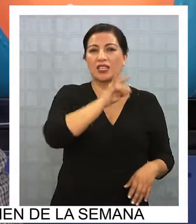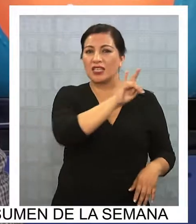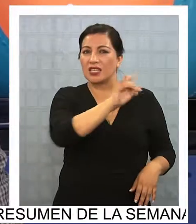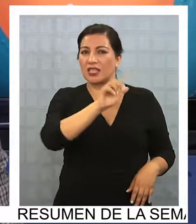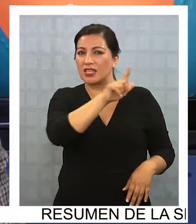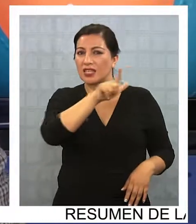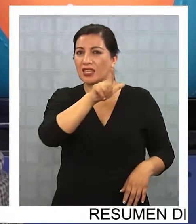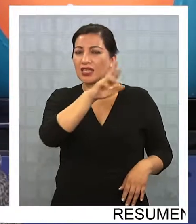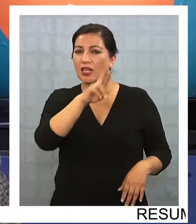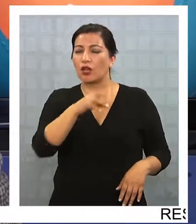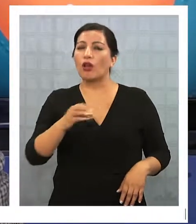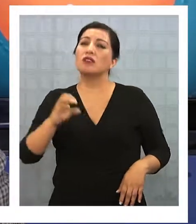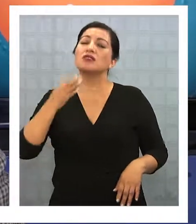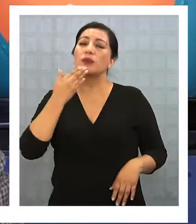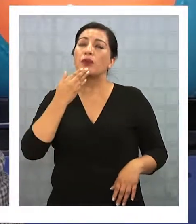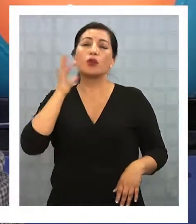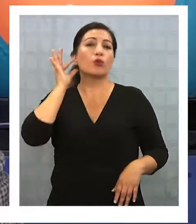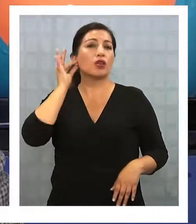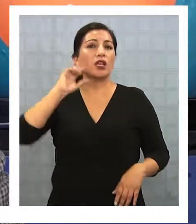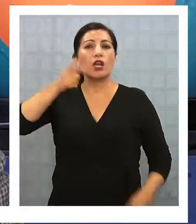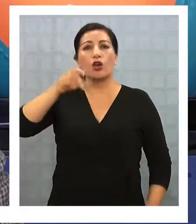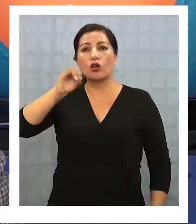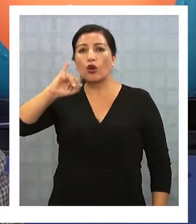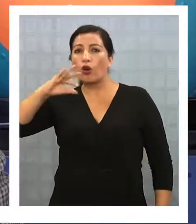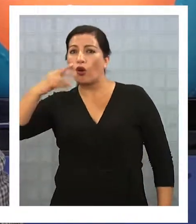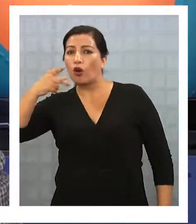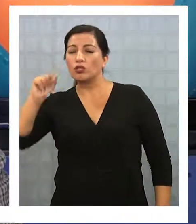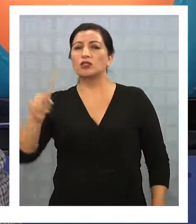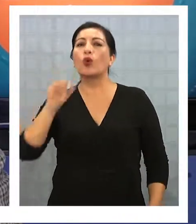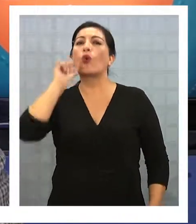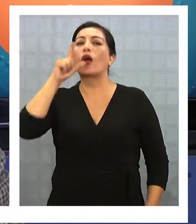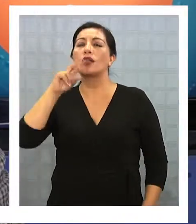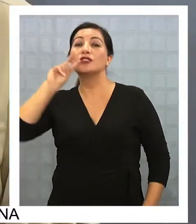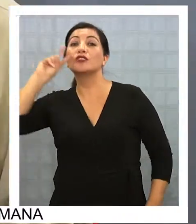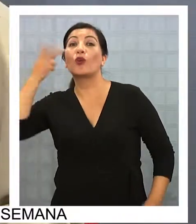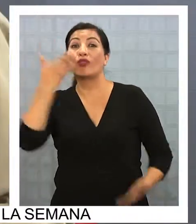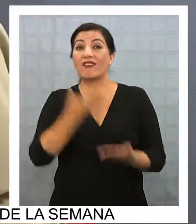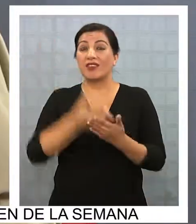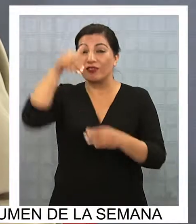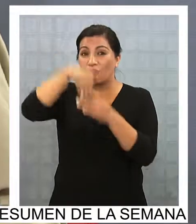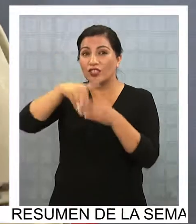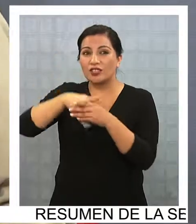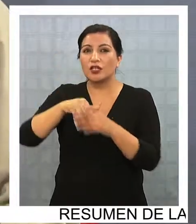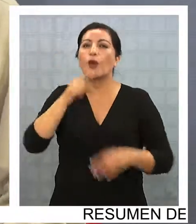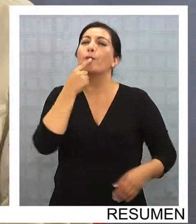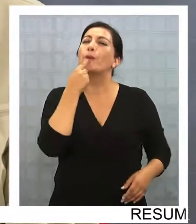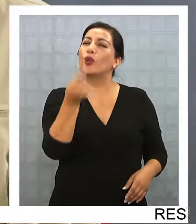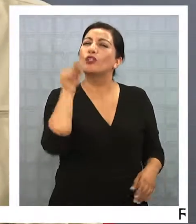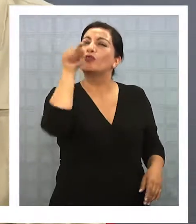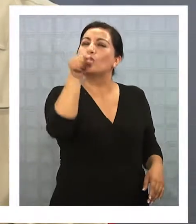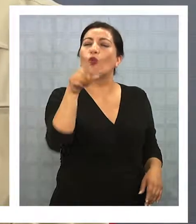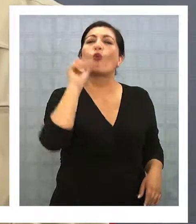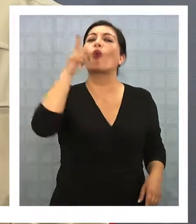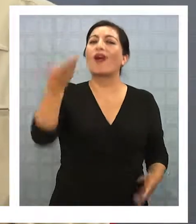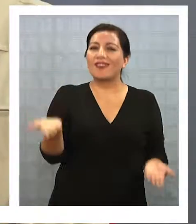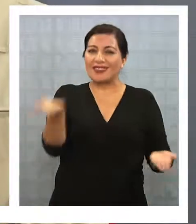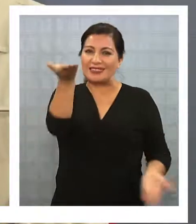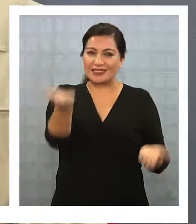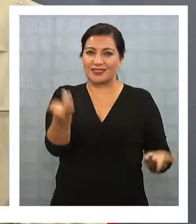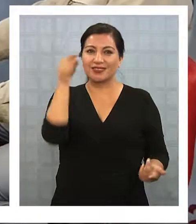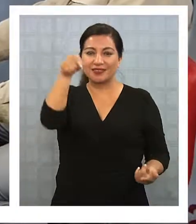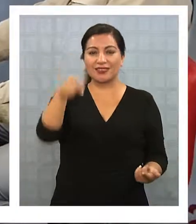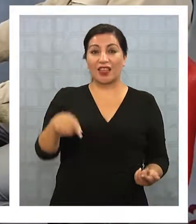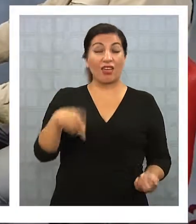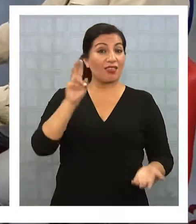Guille o Carolina Goch lleguen a segunda vuelta pero si llega Beatriz Sánchez ¿qué vas a hacer tú? esa es la pregunta no me quiero